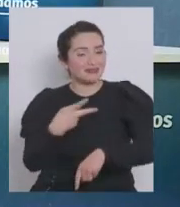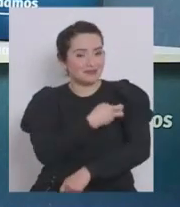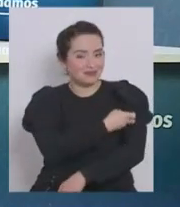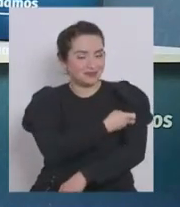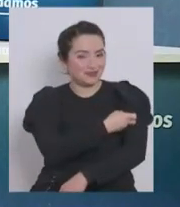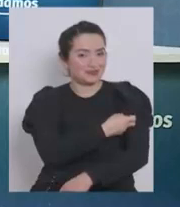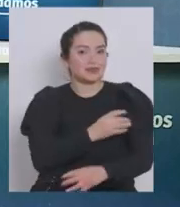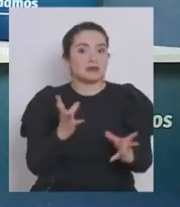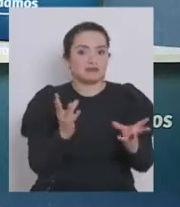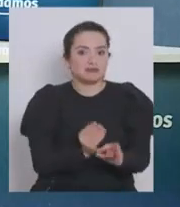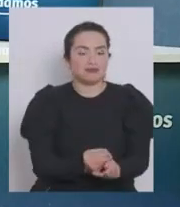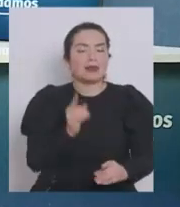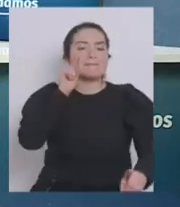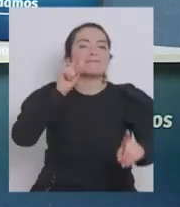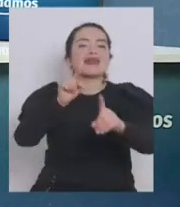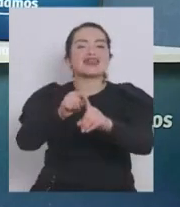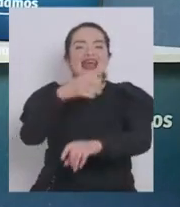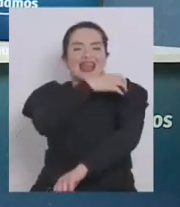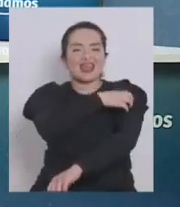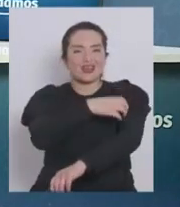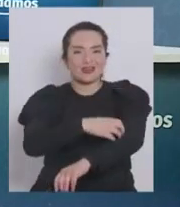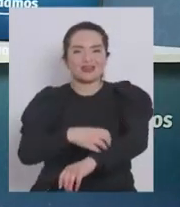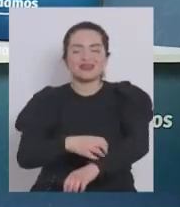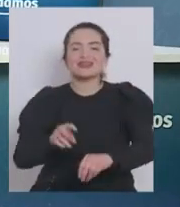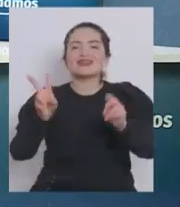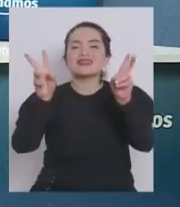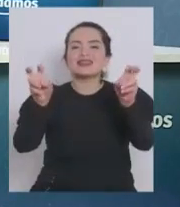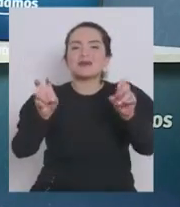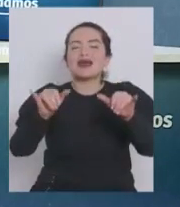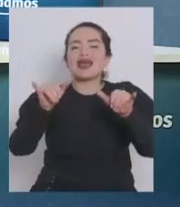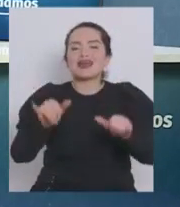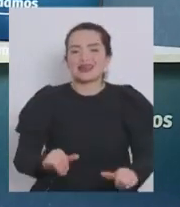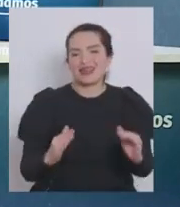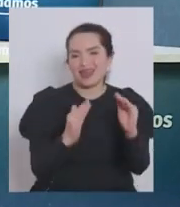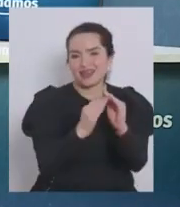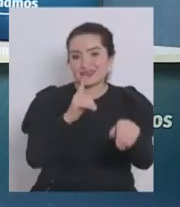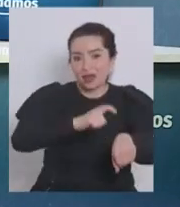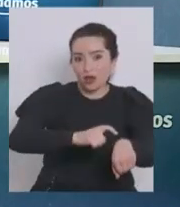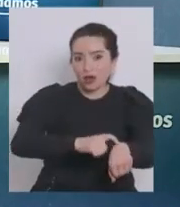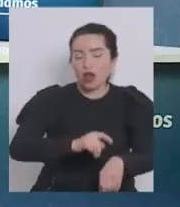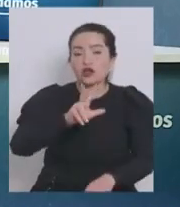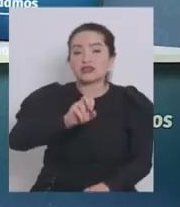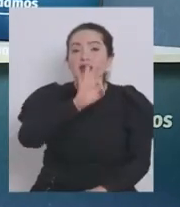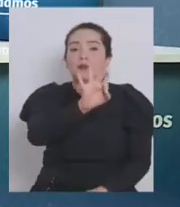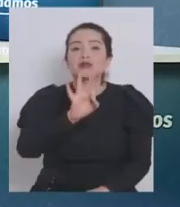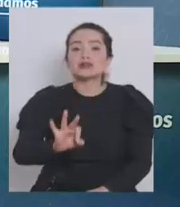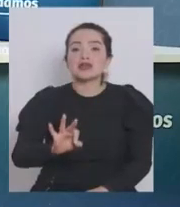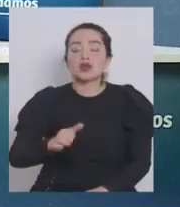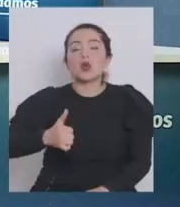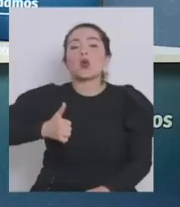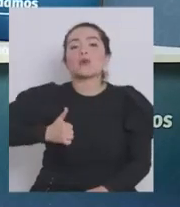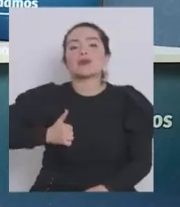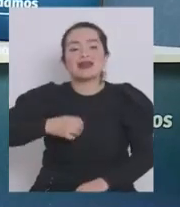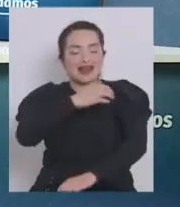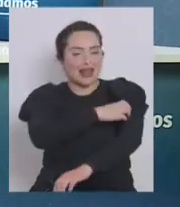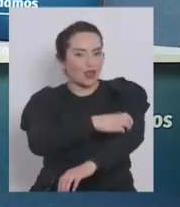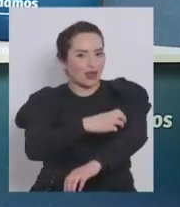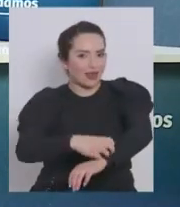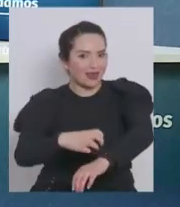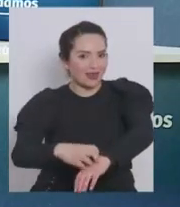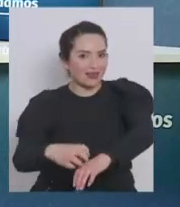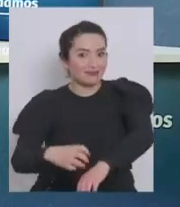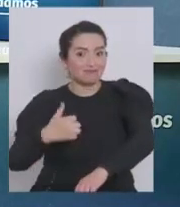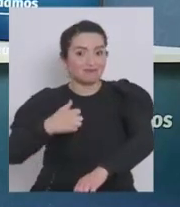que se está estableciendo para las regiones, que lo hemos hablado respecto al toque que hay, que va en torno al 80% de cumplimiento de vacunación en las regiones para justamente modificar